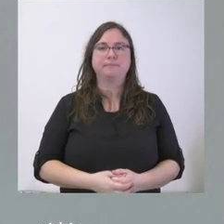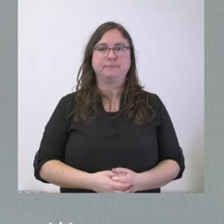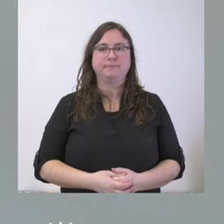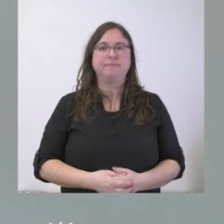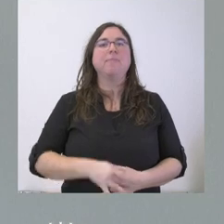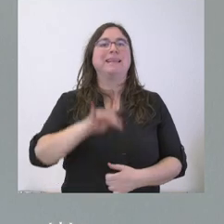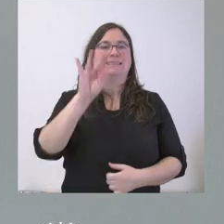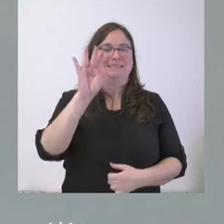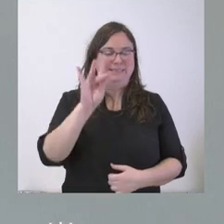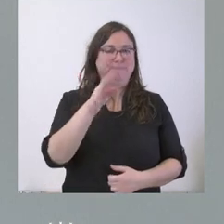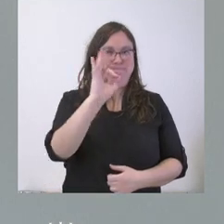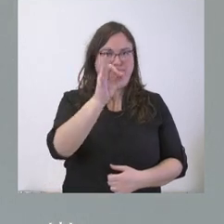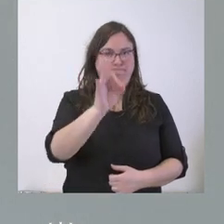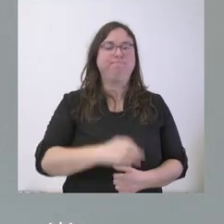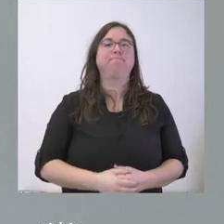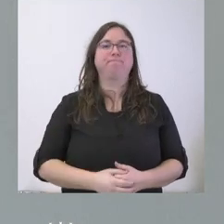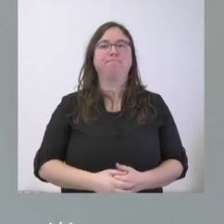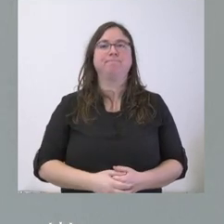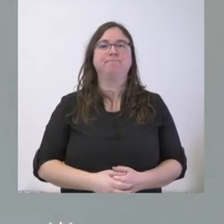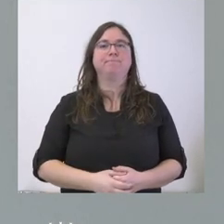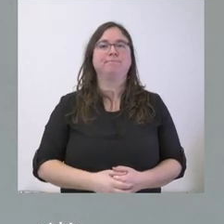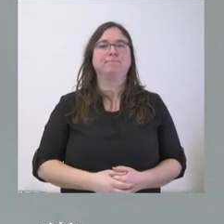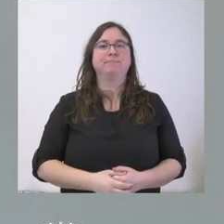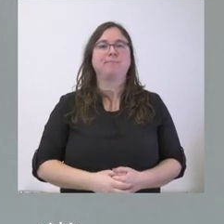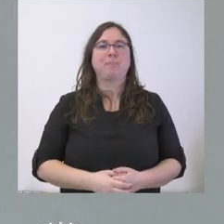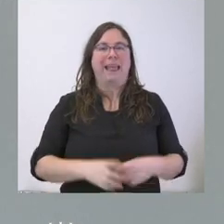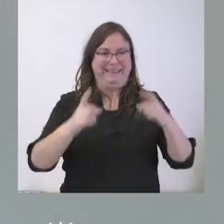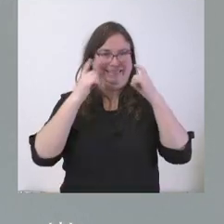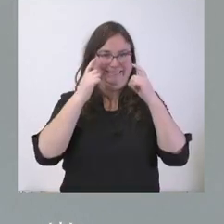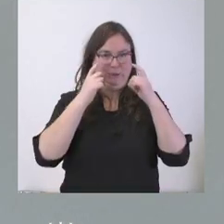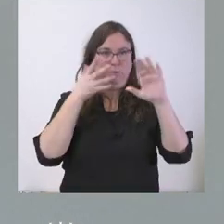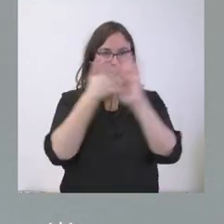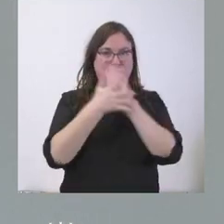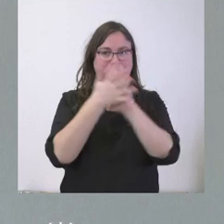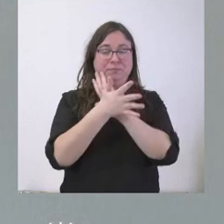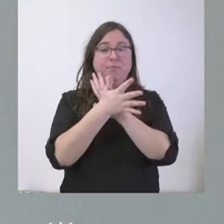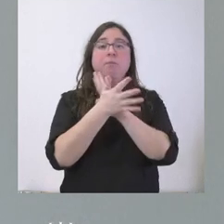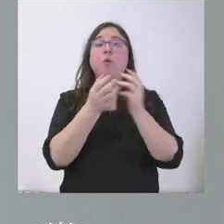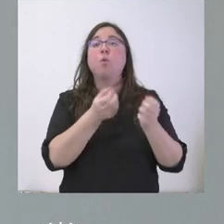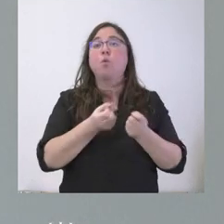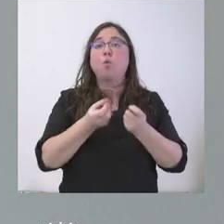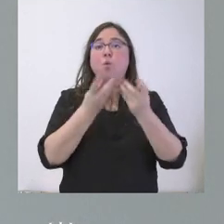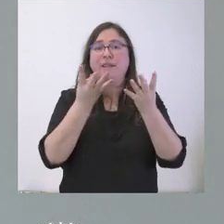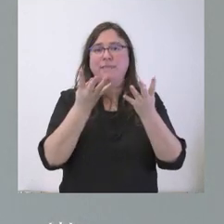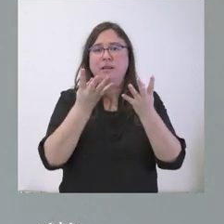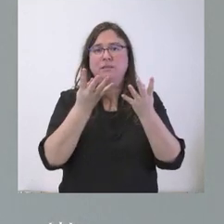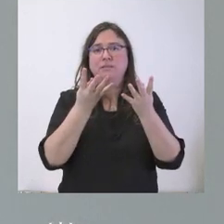Sí, efectivamente, procuraré darle la información que yo dispongo. El número de